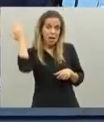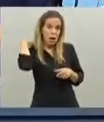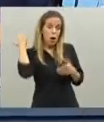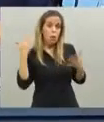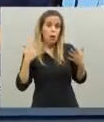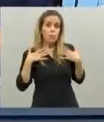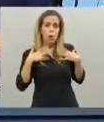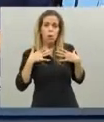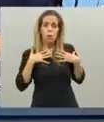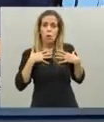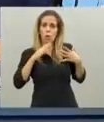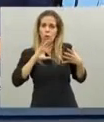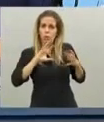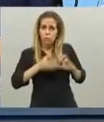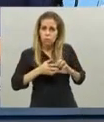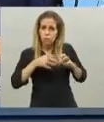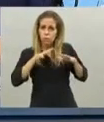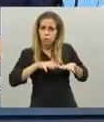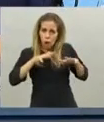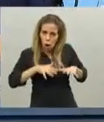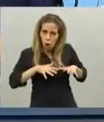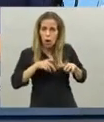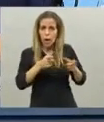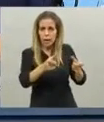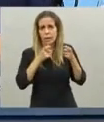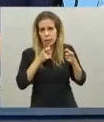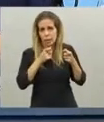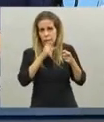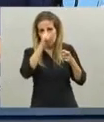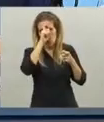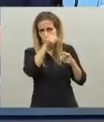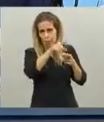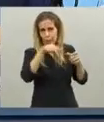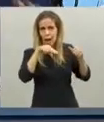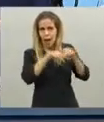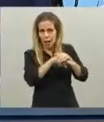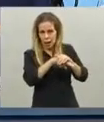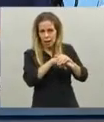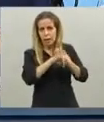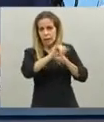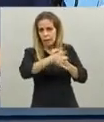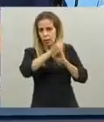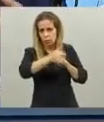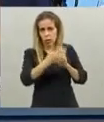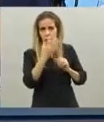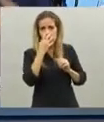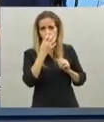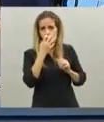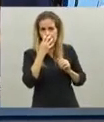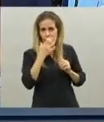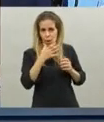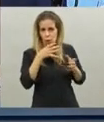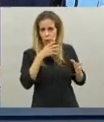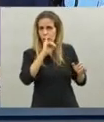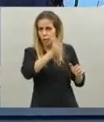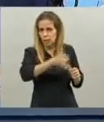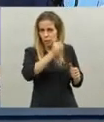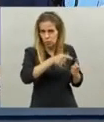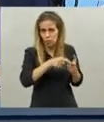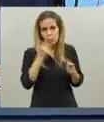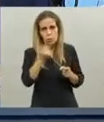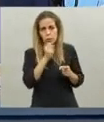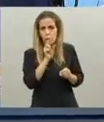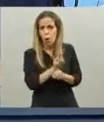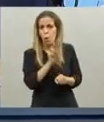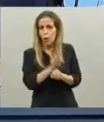tenés que tener un respirador disponible tenemos que intentar de todos los modos posibles que no se sature nuestro sistema de